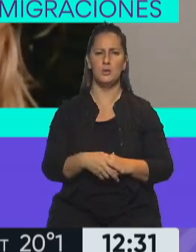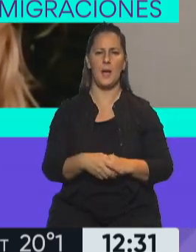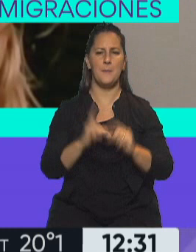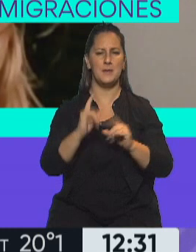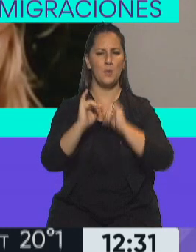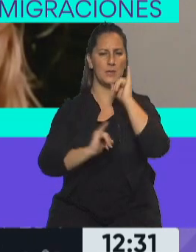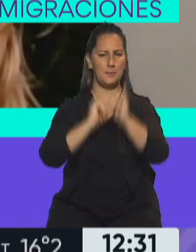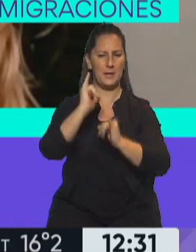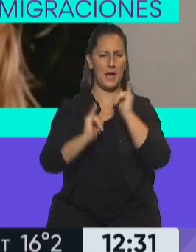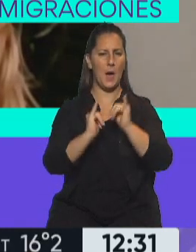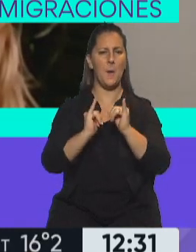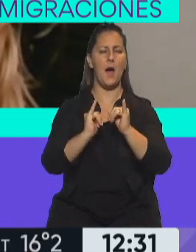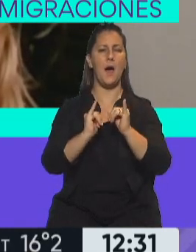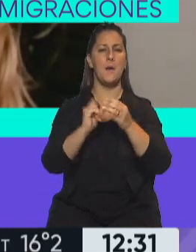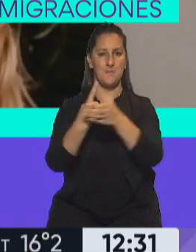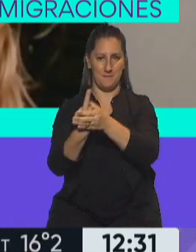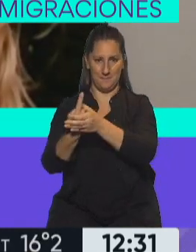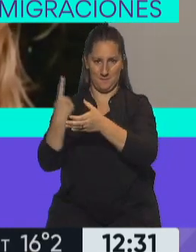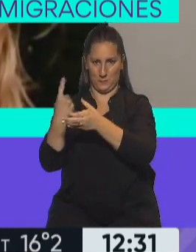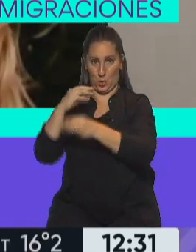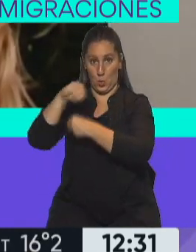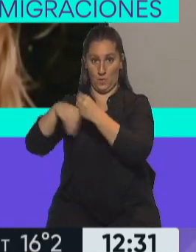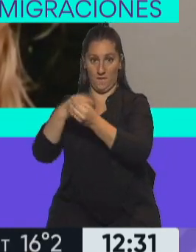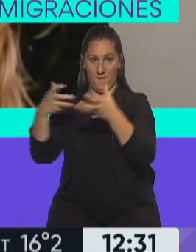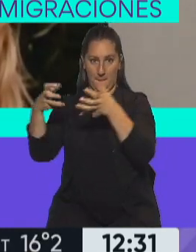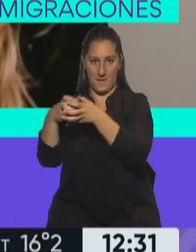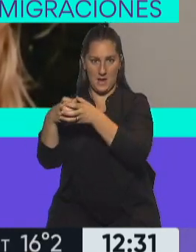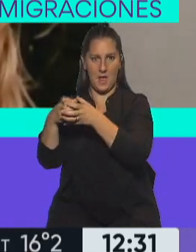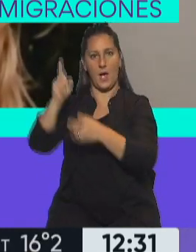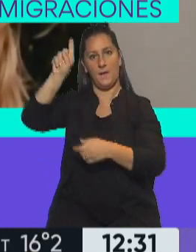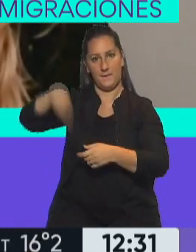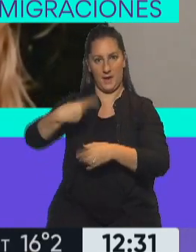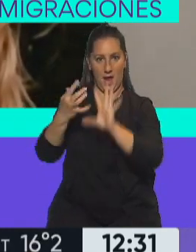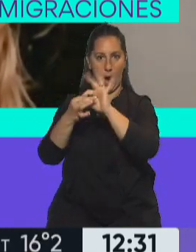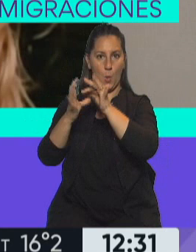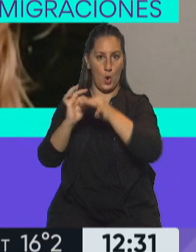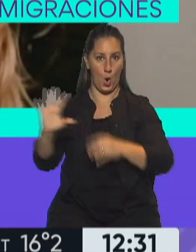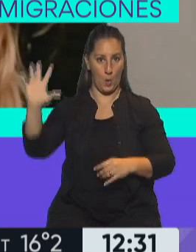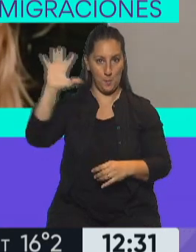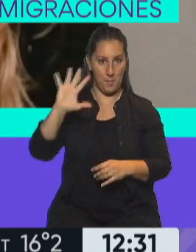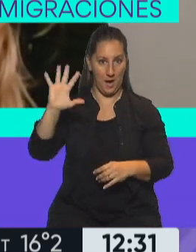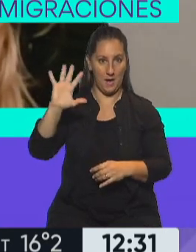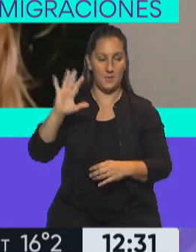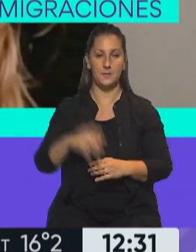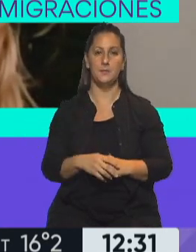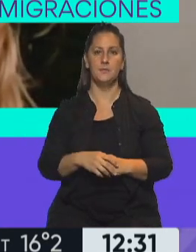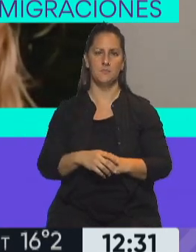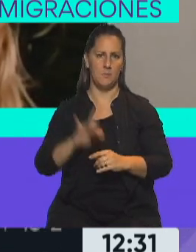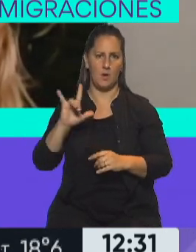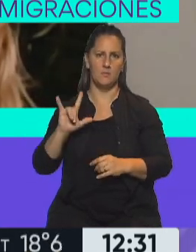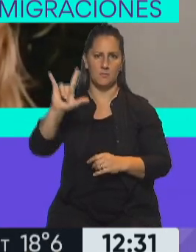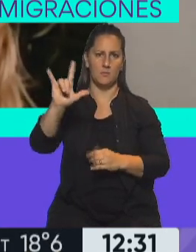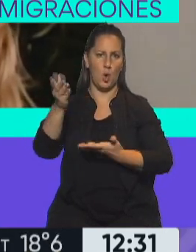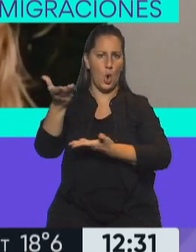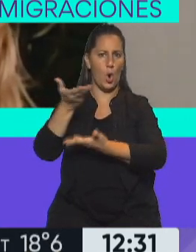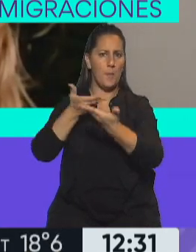señalaba, que los casos se aislaron en función de este grupo familiar. Es un grupo que vino de Europa, este grupo familiar. No tuvo que haber compartido vuelo, avión